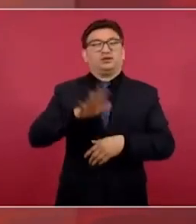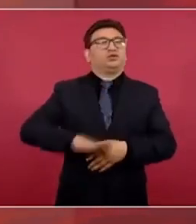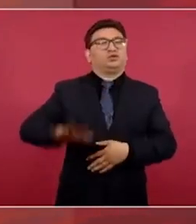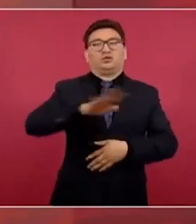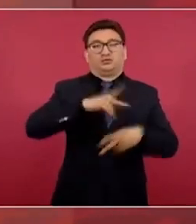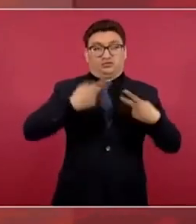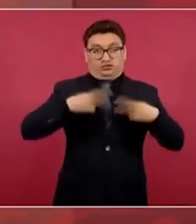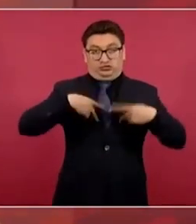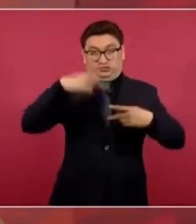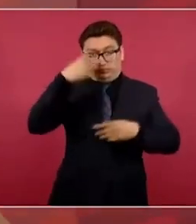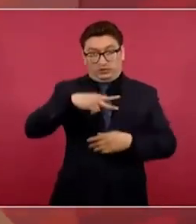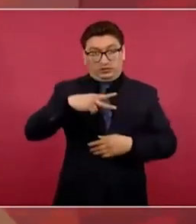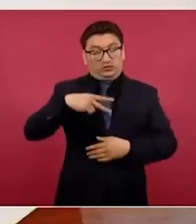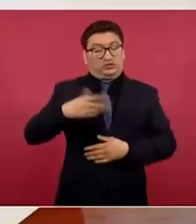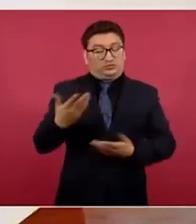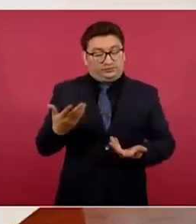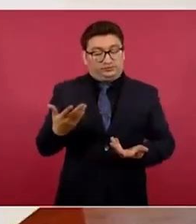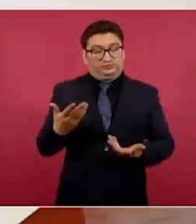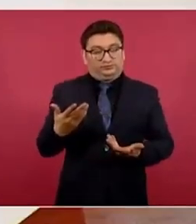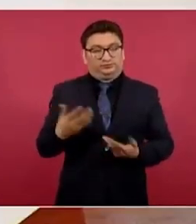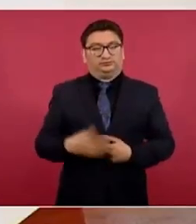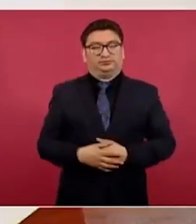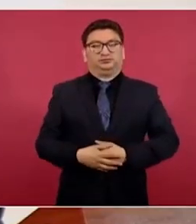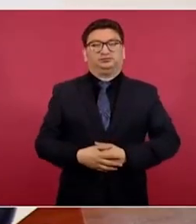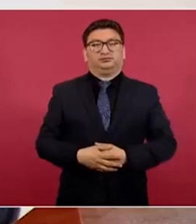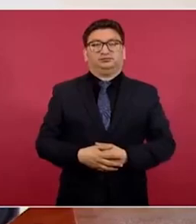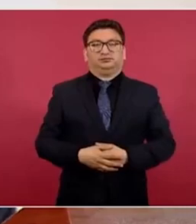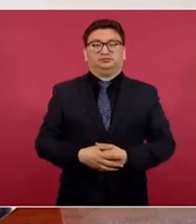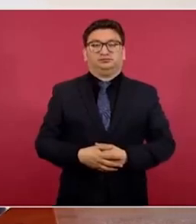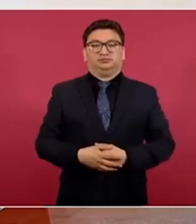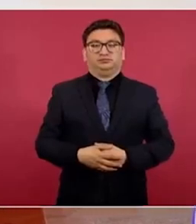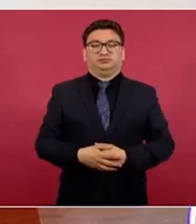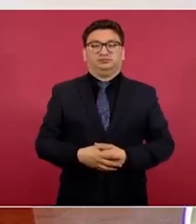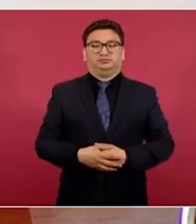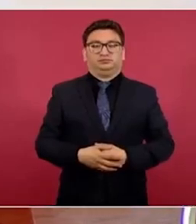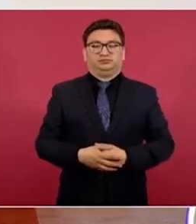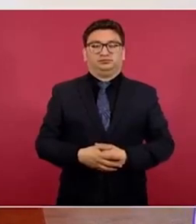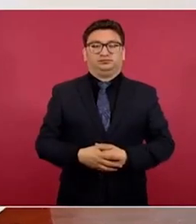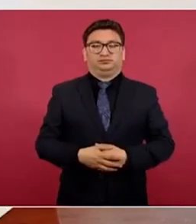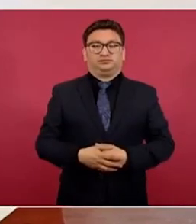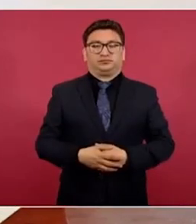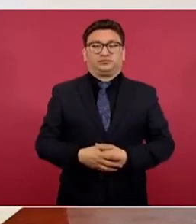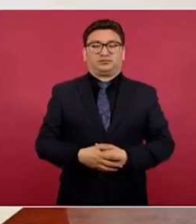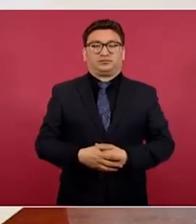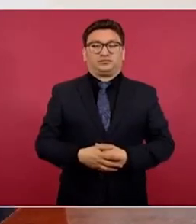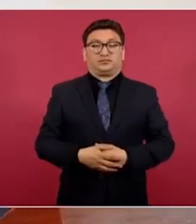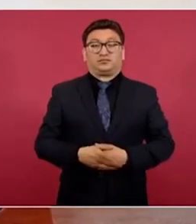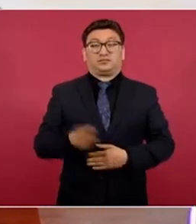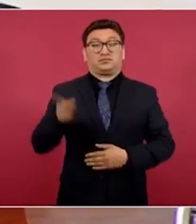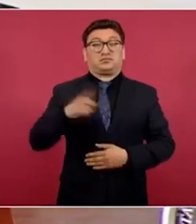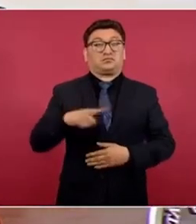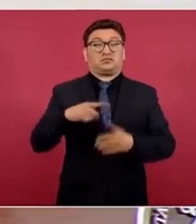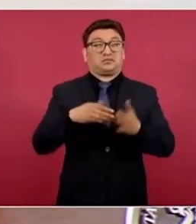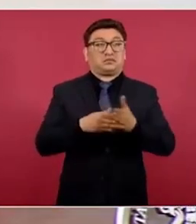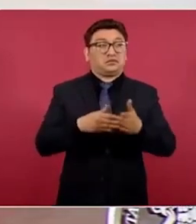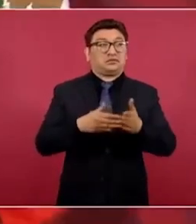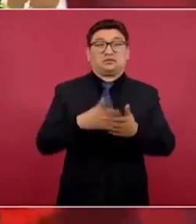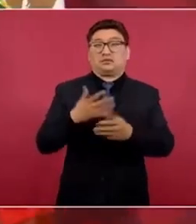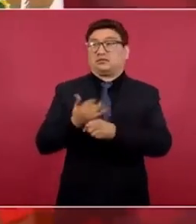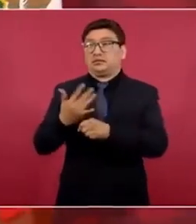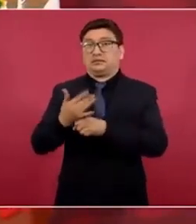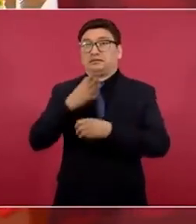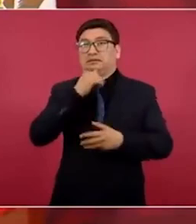de que no nos van a poner contra la pared,